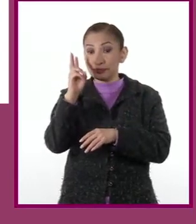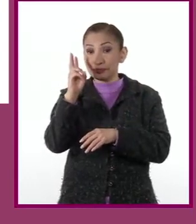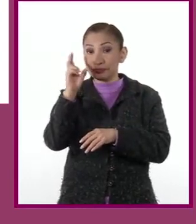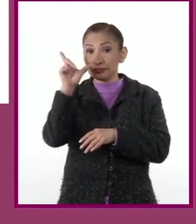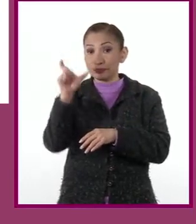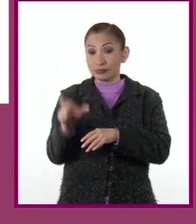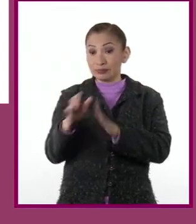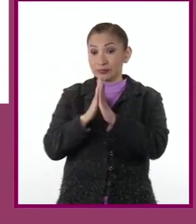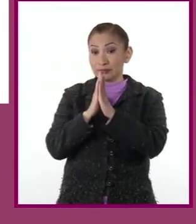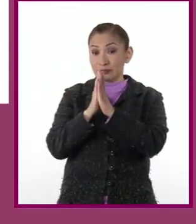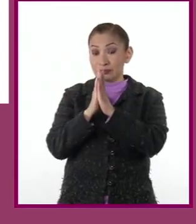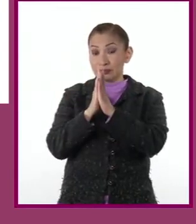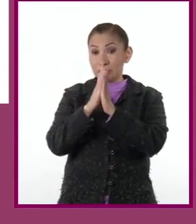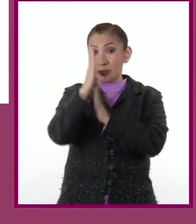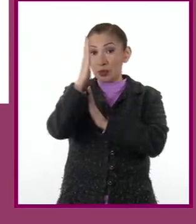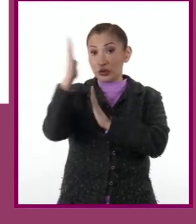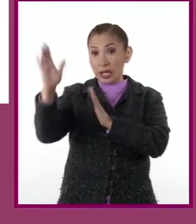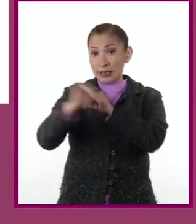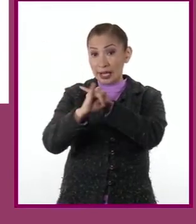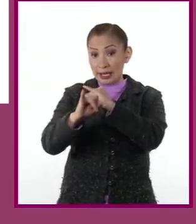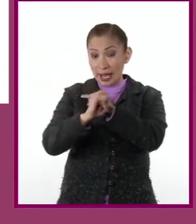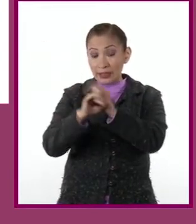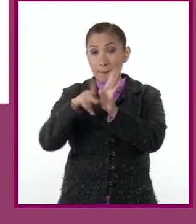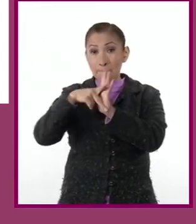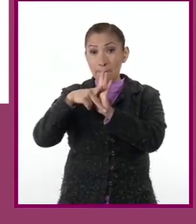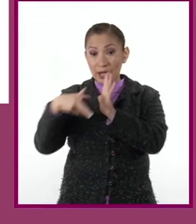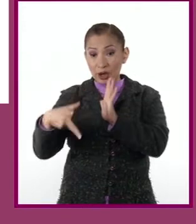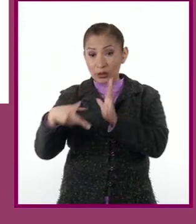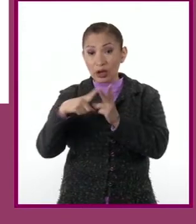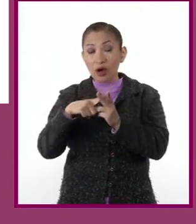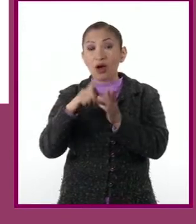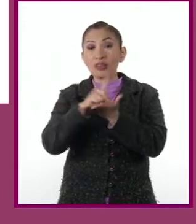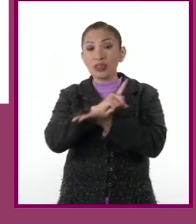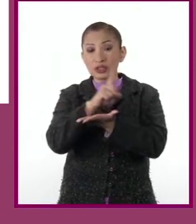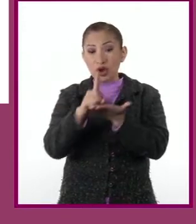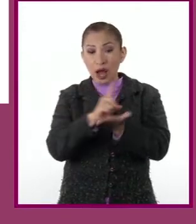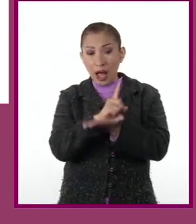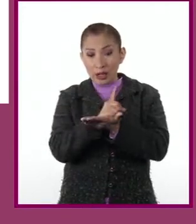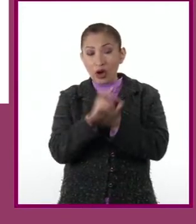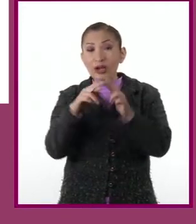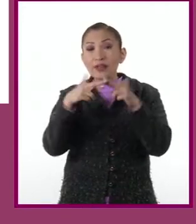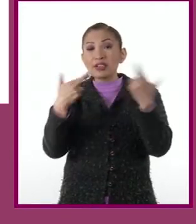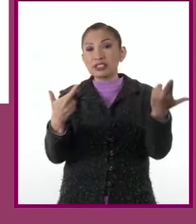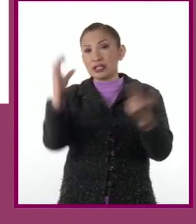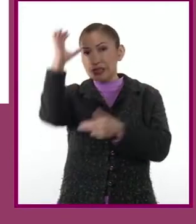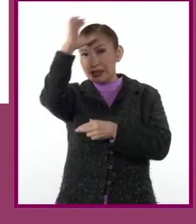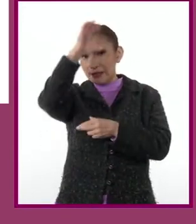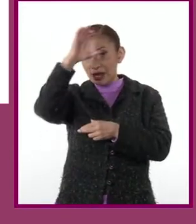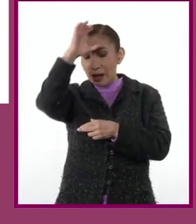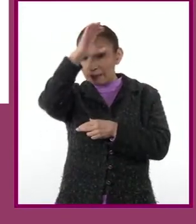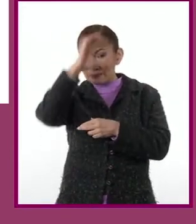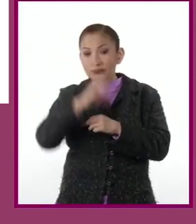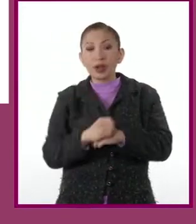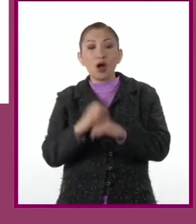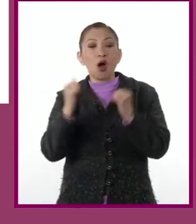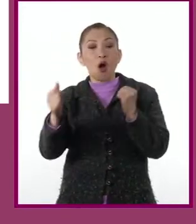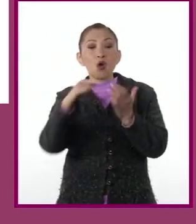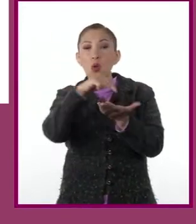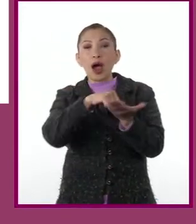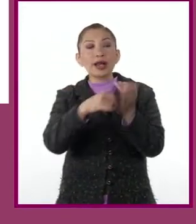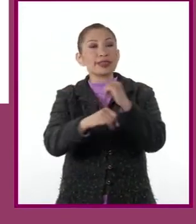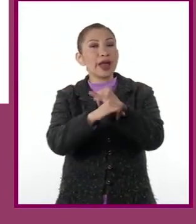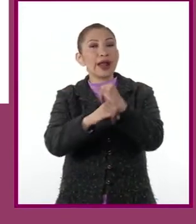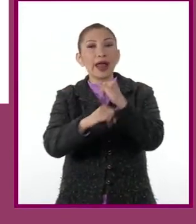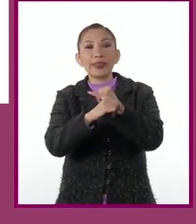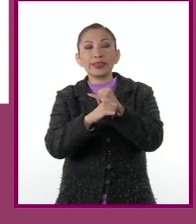biblioteca virtual, periódico, diccionario, revista de divulgación científica, sitio de